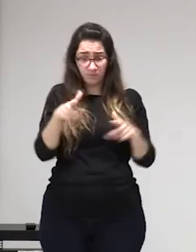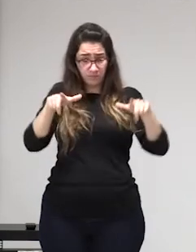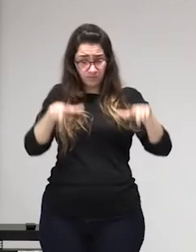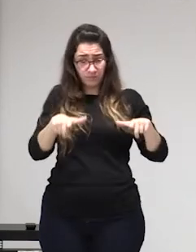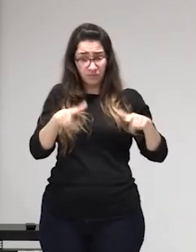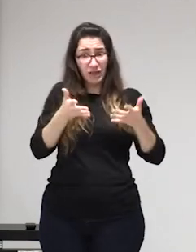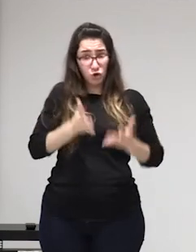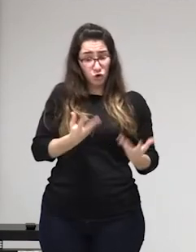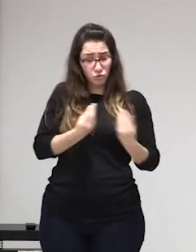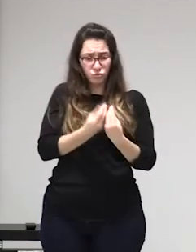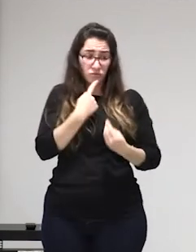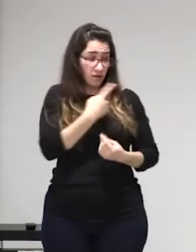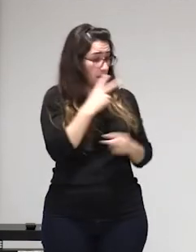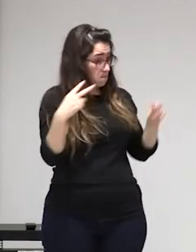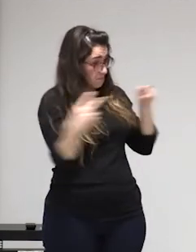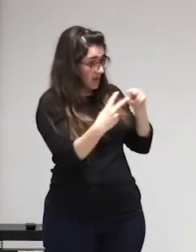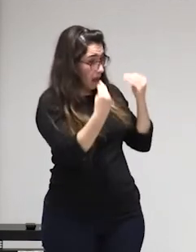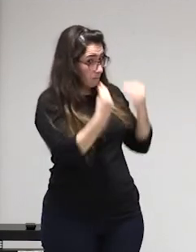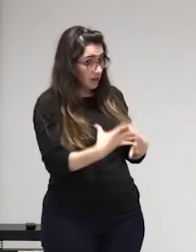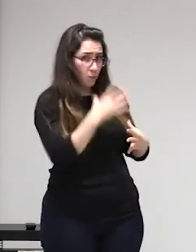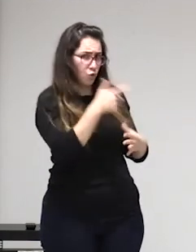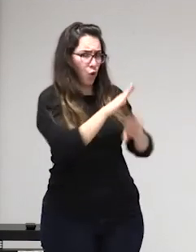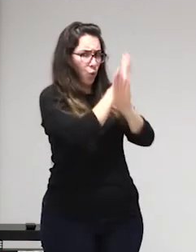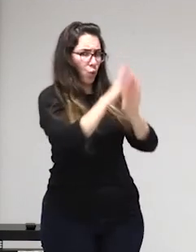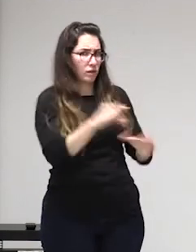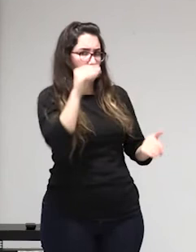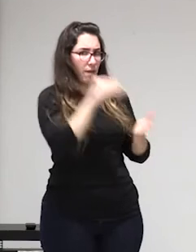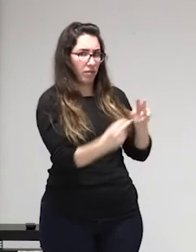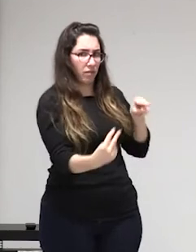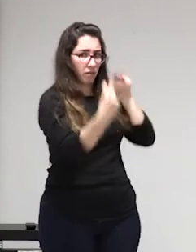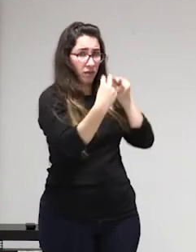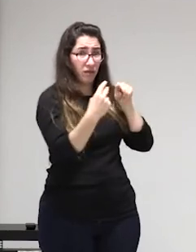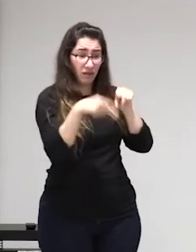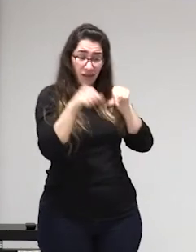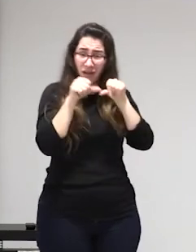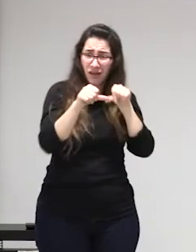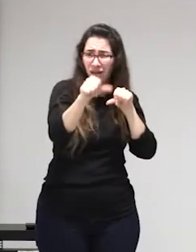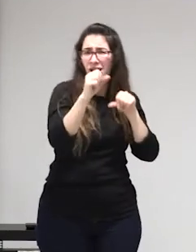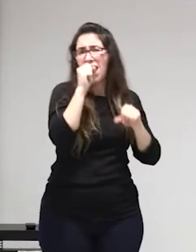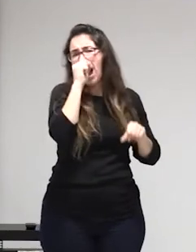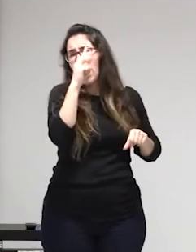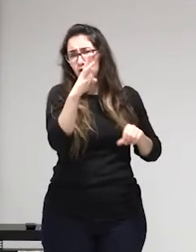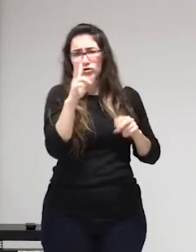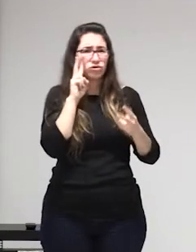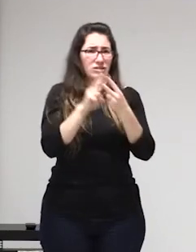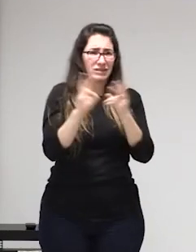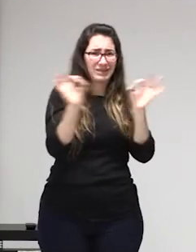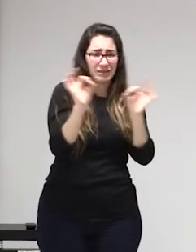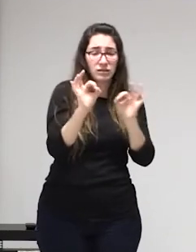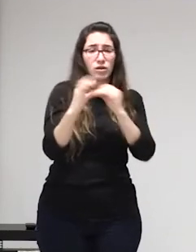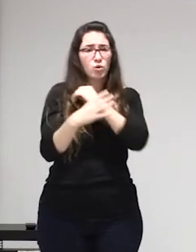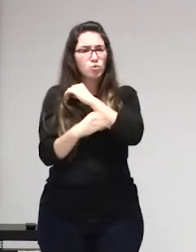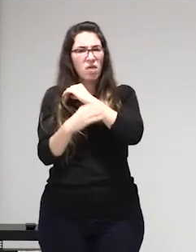violando los derechos humanos de las trabajadoras sexuales no ya es solo una cuestión de desahucios no ya es solo una cuestión de multar a los